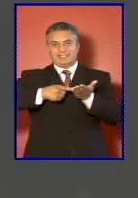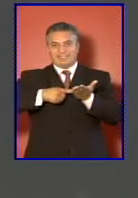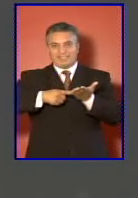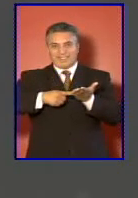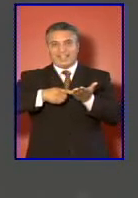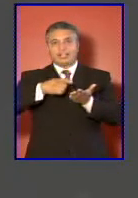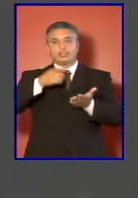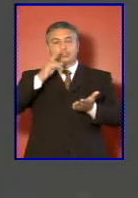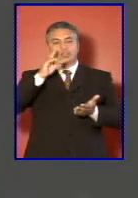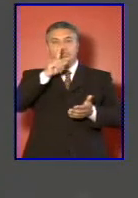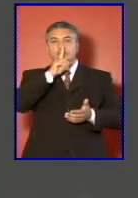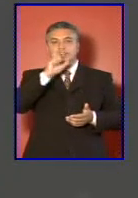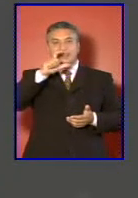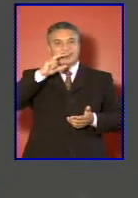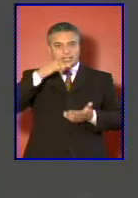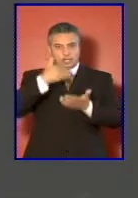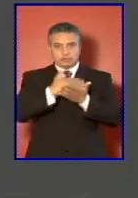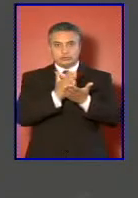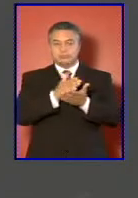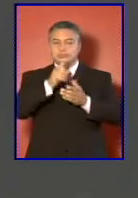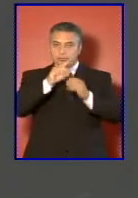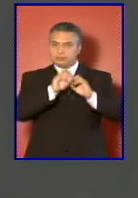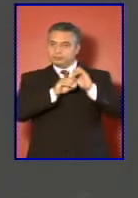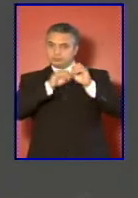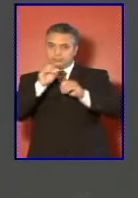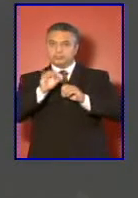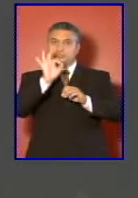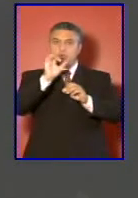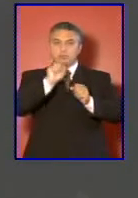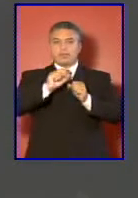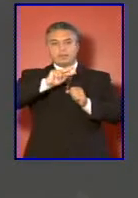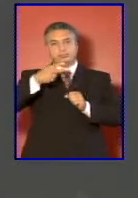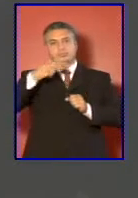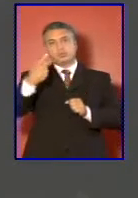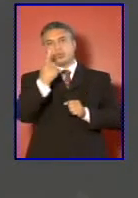fijo de cinco años prorrogables por una o dos veces.